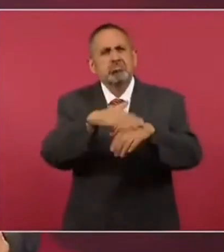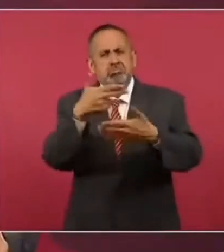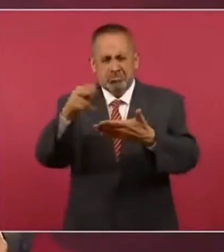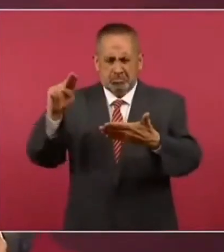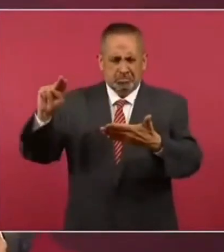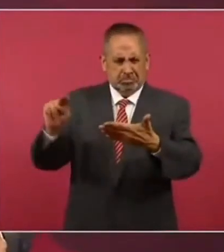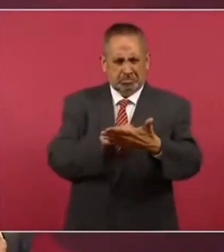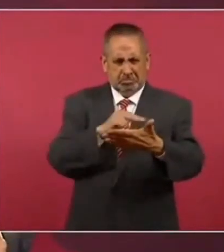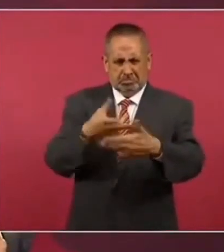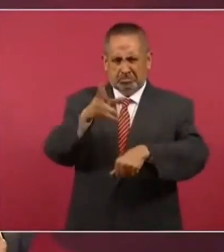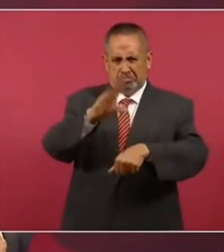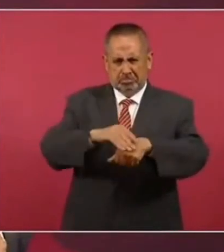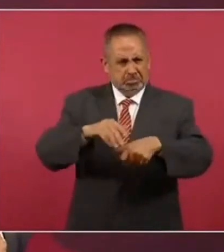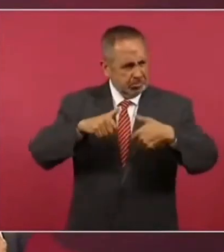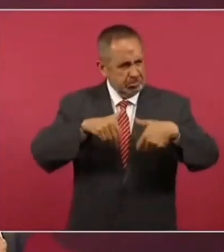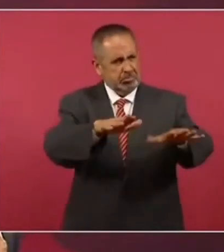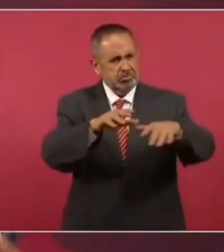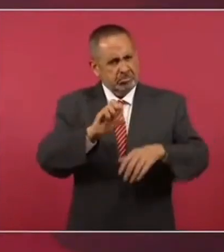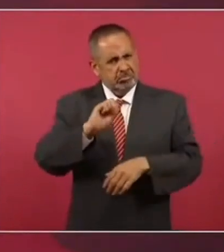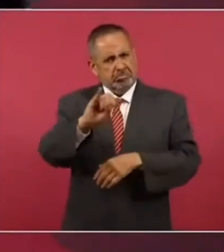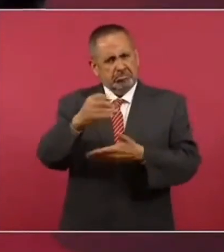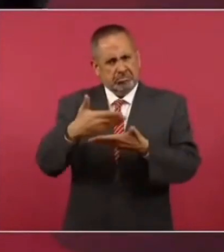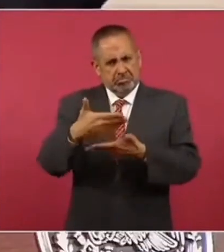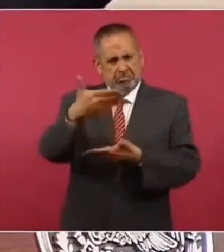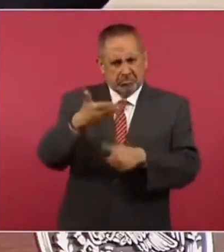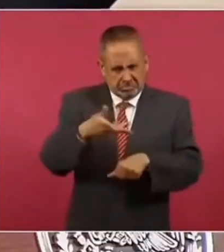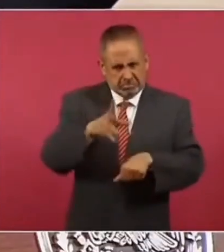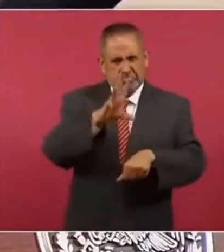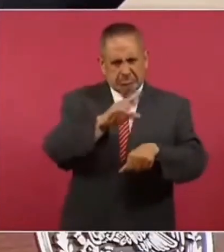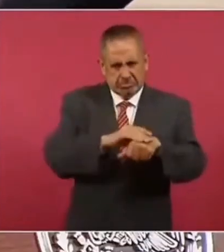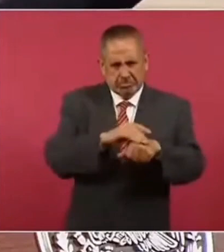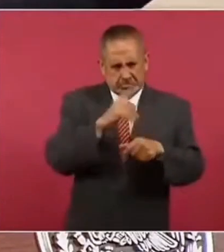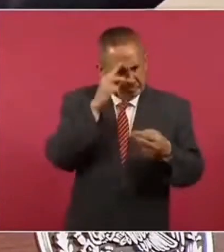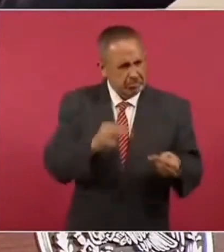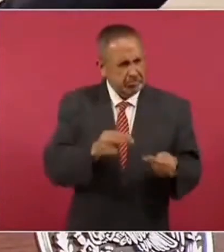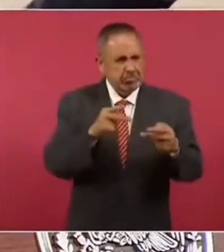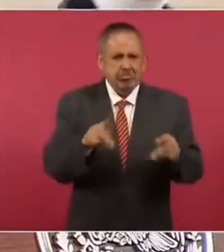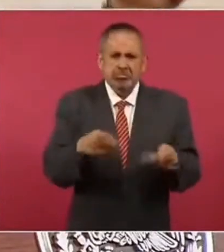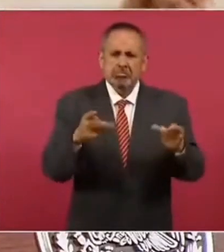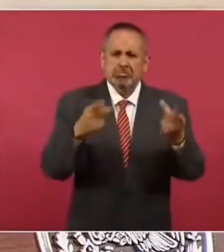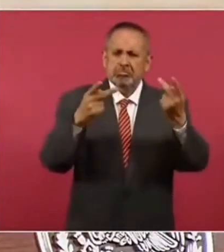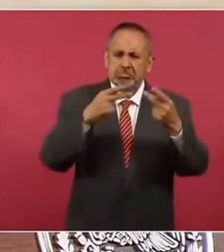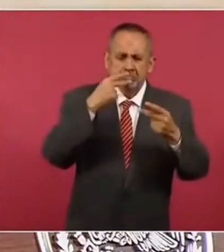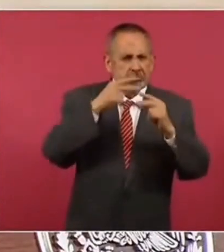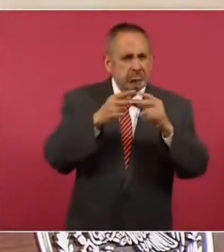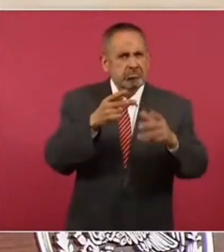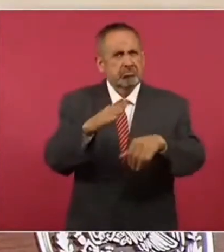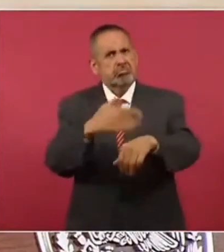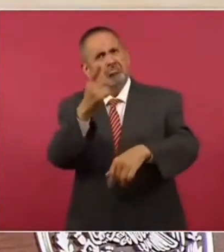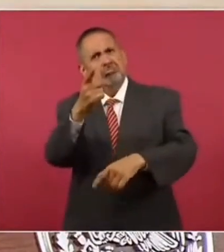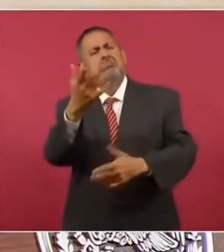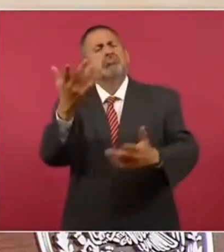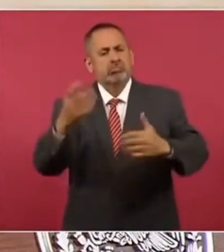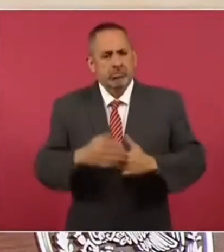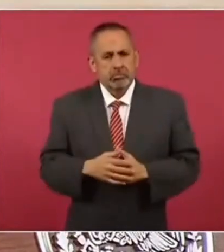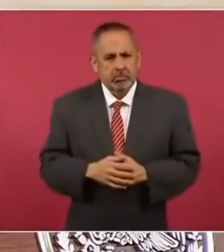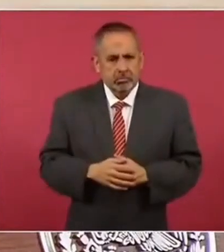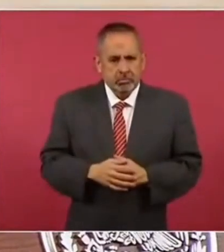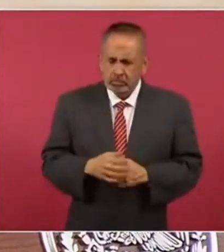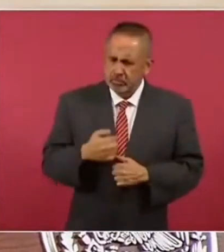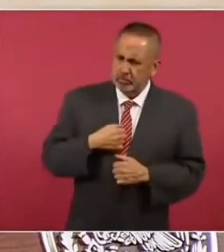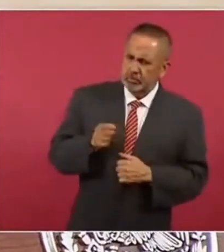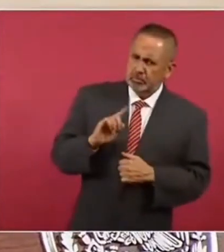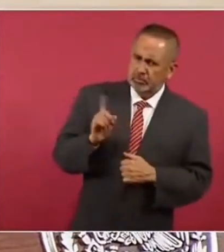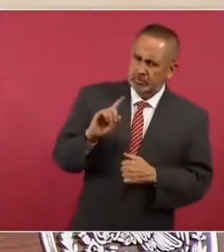del decreto para que se comercialicen los vapeadores? Digo, no,